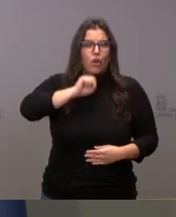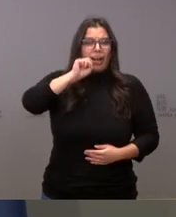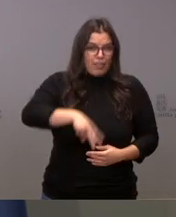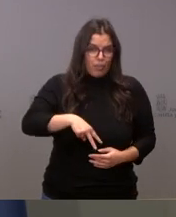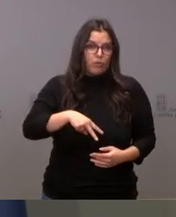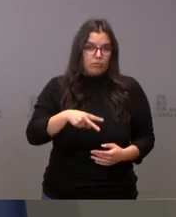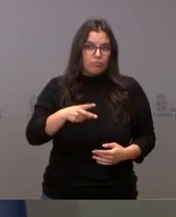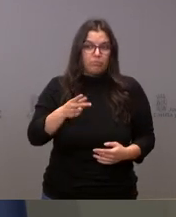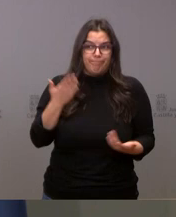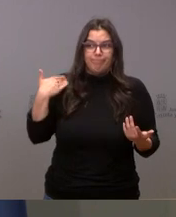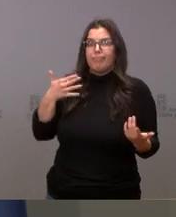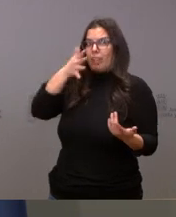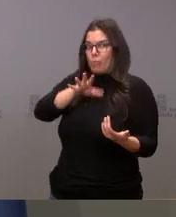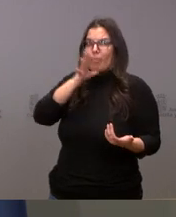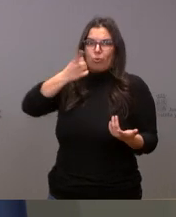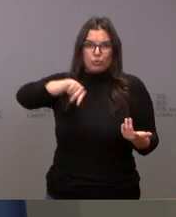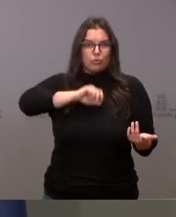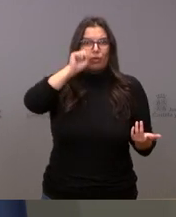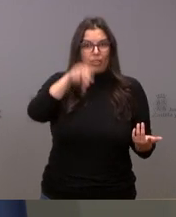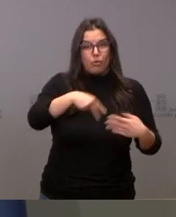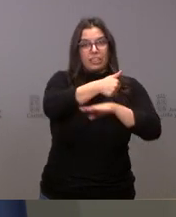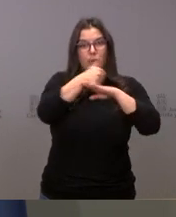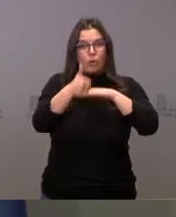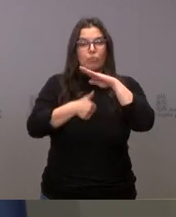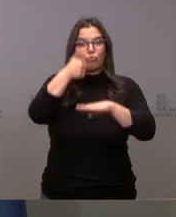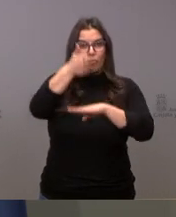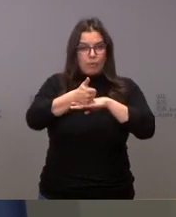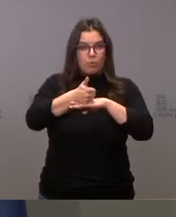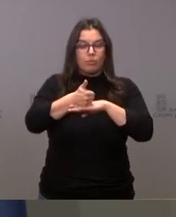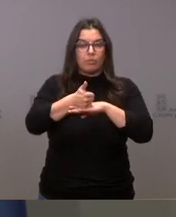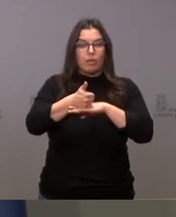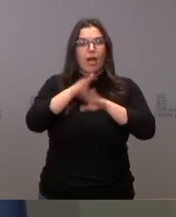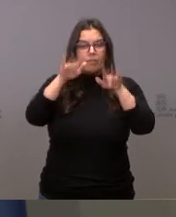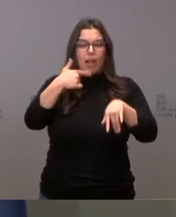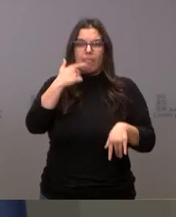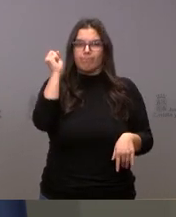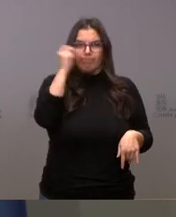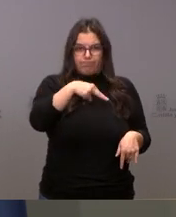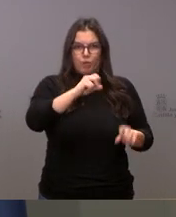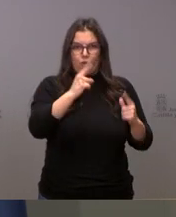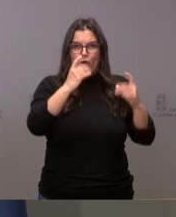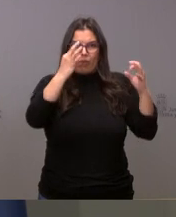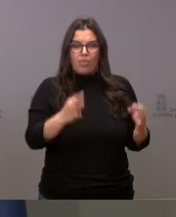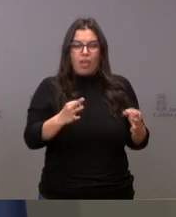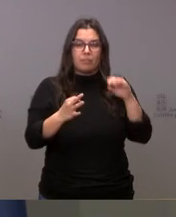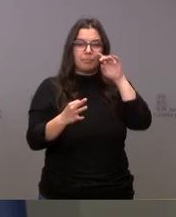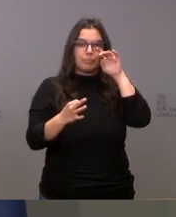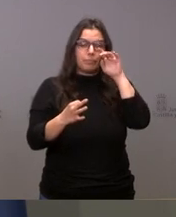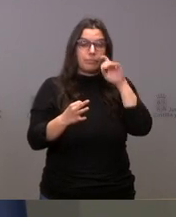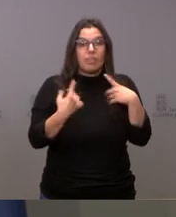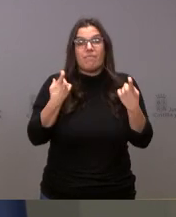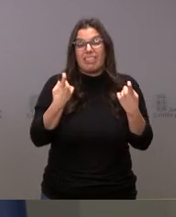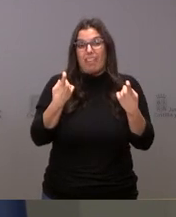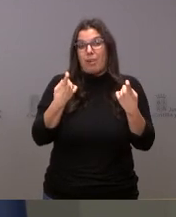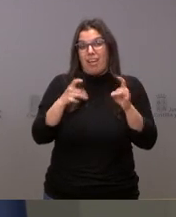cuando acudimos a los tribunales, que el Tribunal Supremo otorgó esa razón a la Junta de Castilla y León, que quedaba por